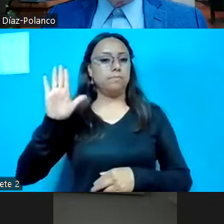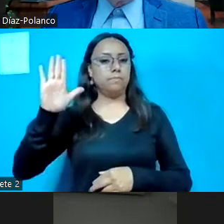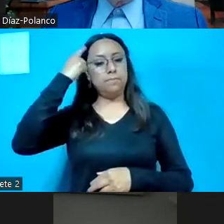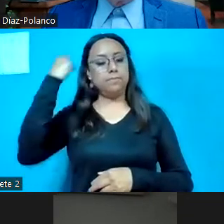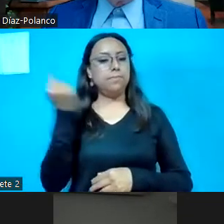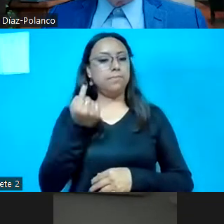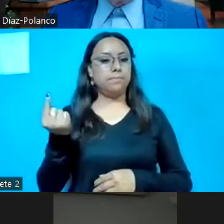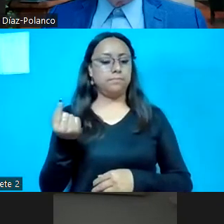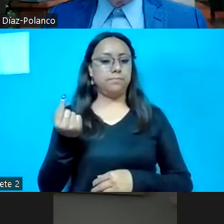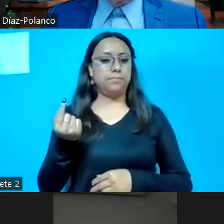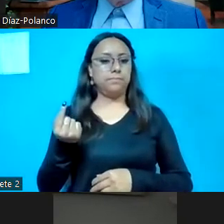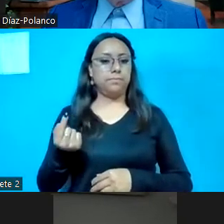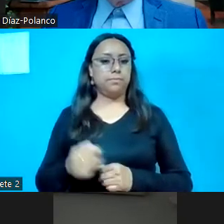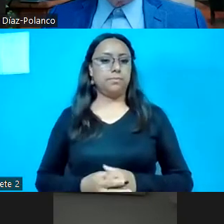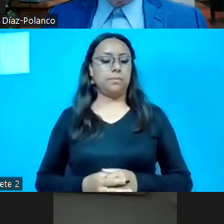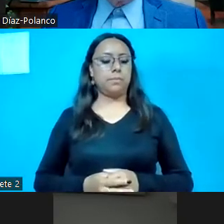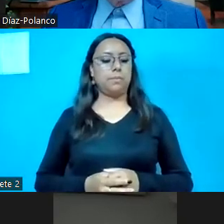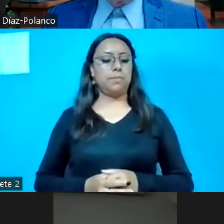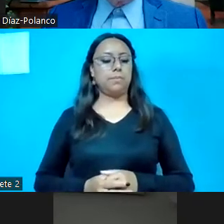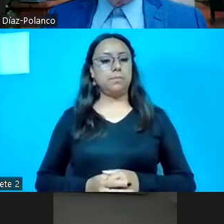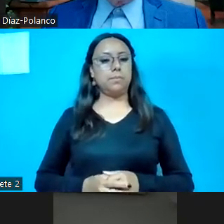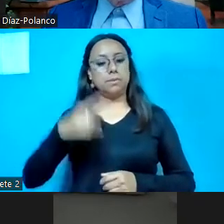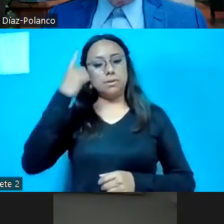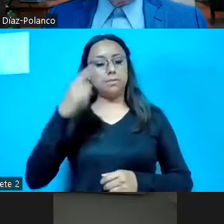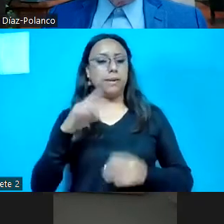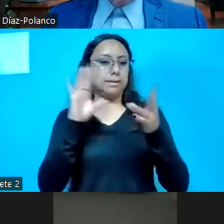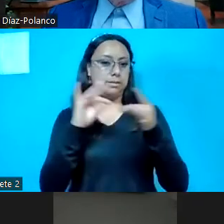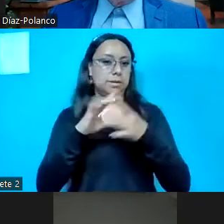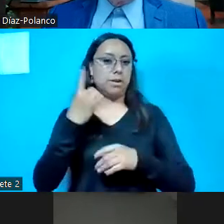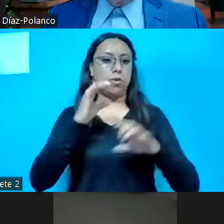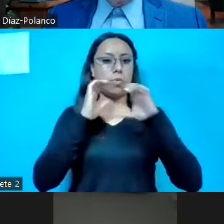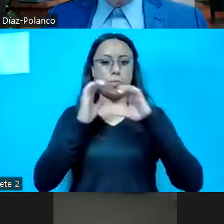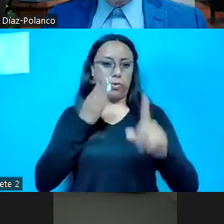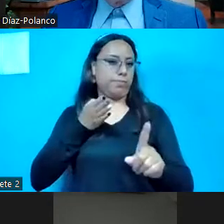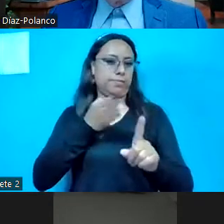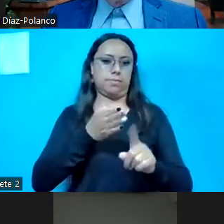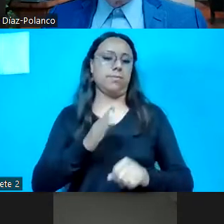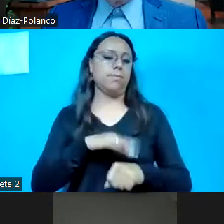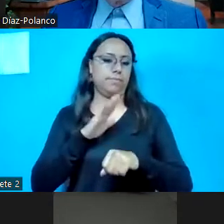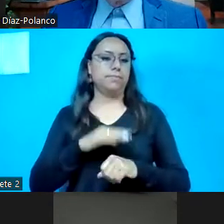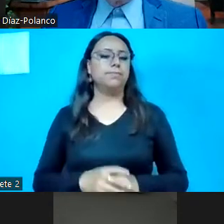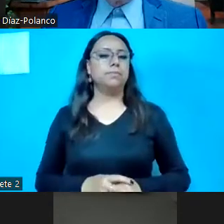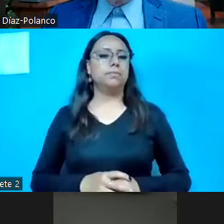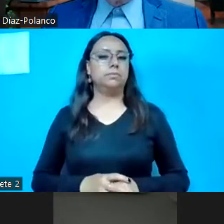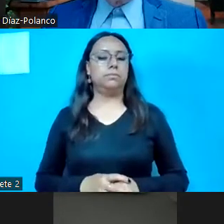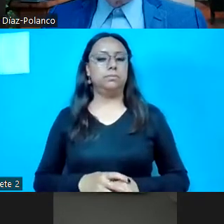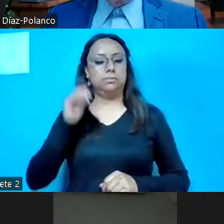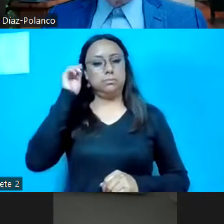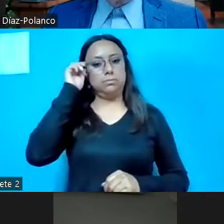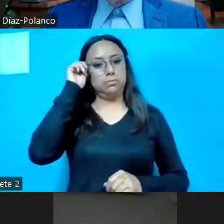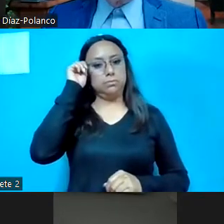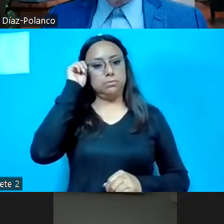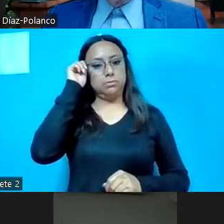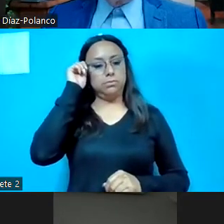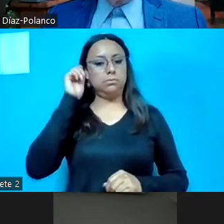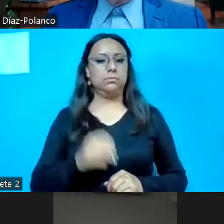tratar algún comunicado en particular y se tuvo ahí la